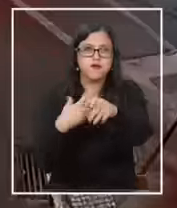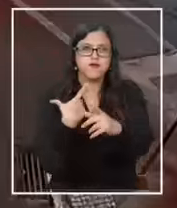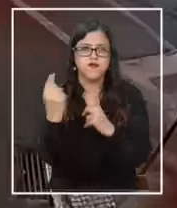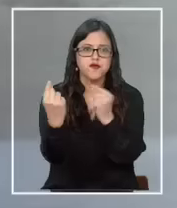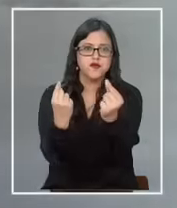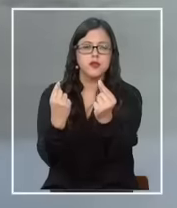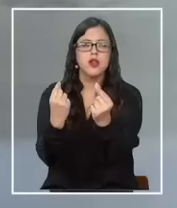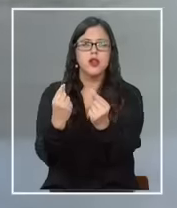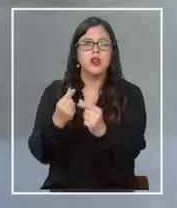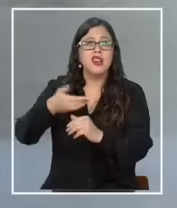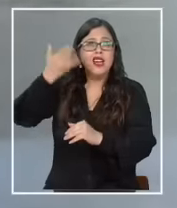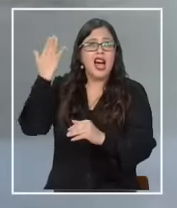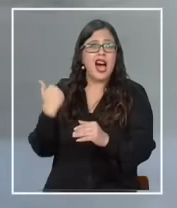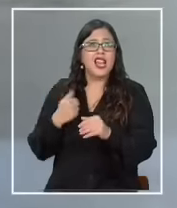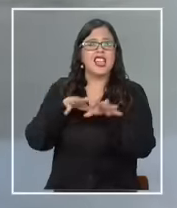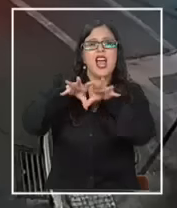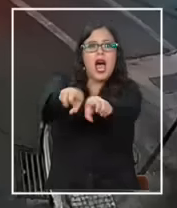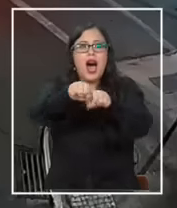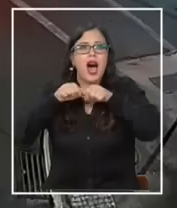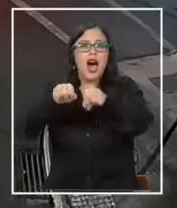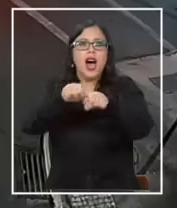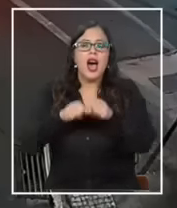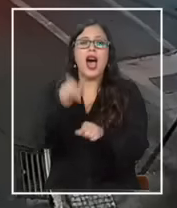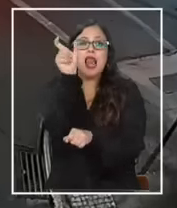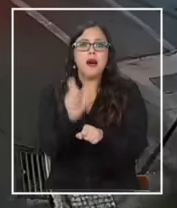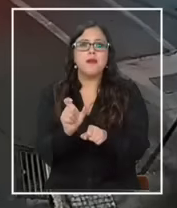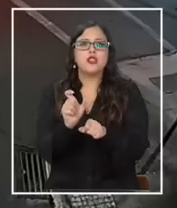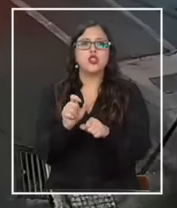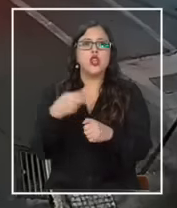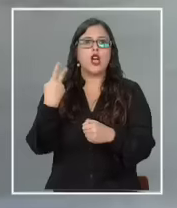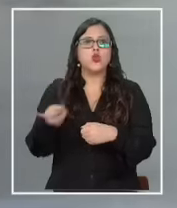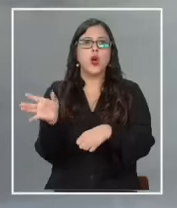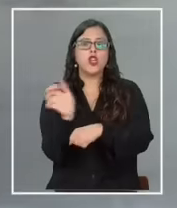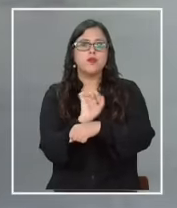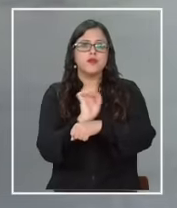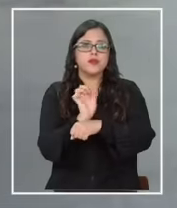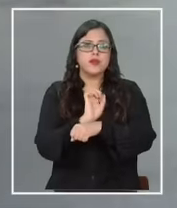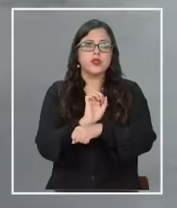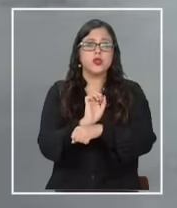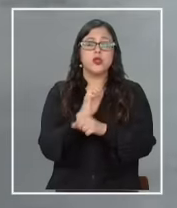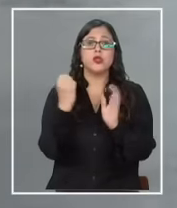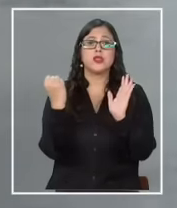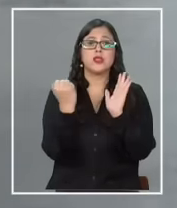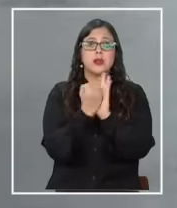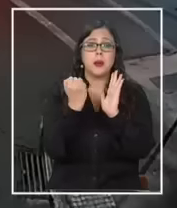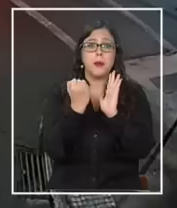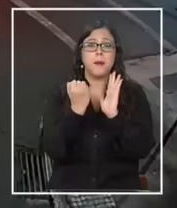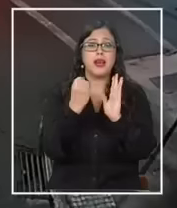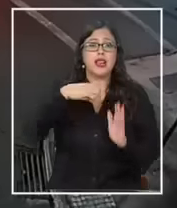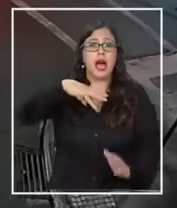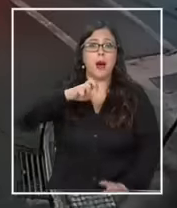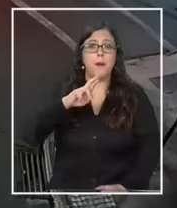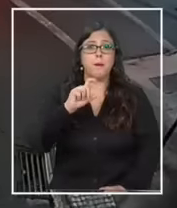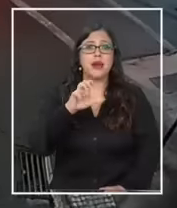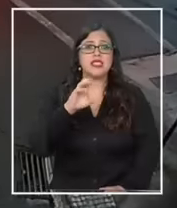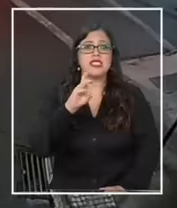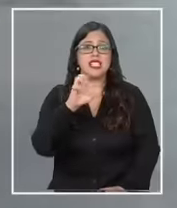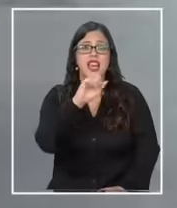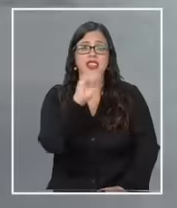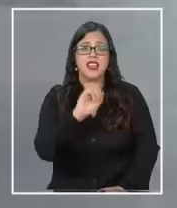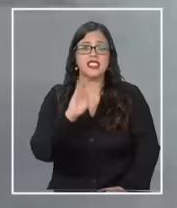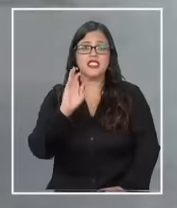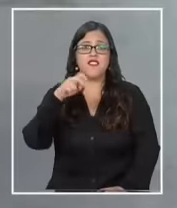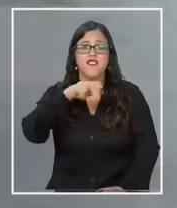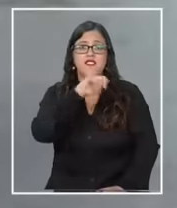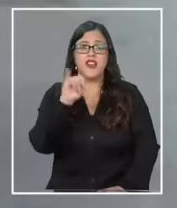Antes, satirones bajaban al conductor de este Mercedes-Benz en las Gualtatas con Luis Carrera. El conductor no tenía opción. La pistola